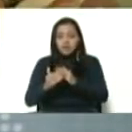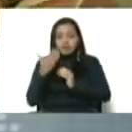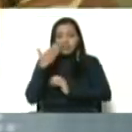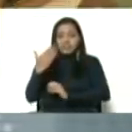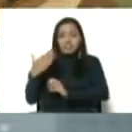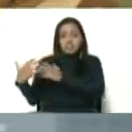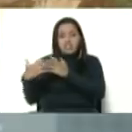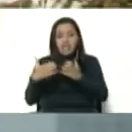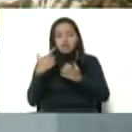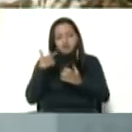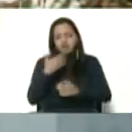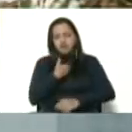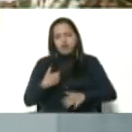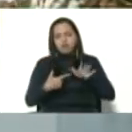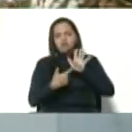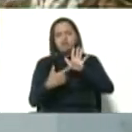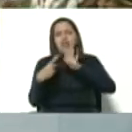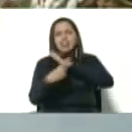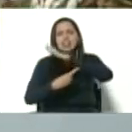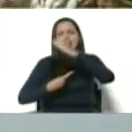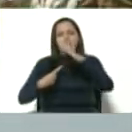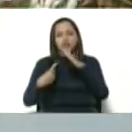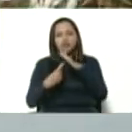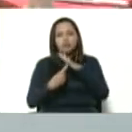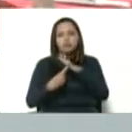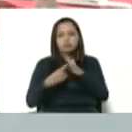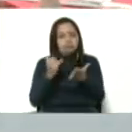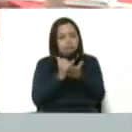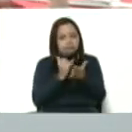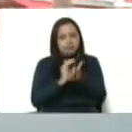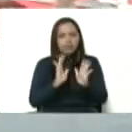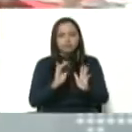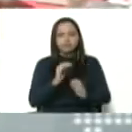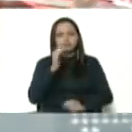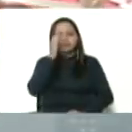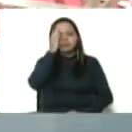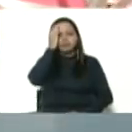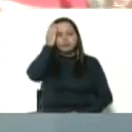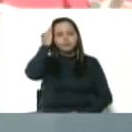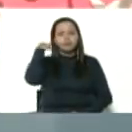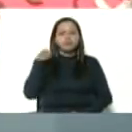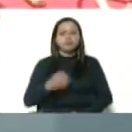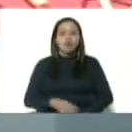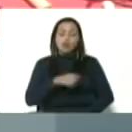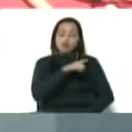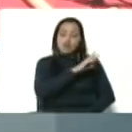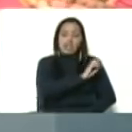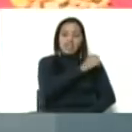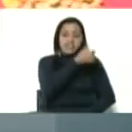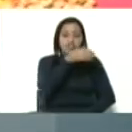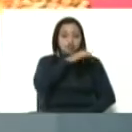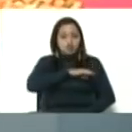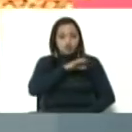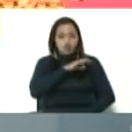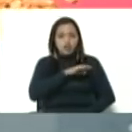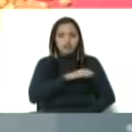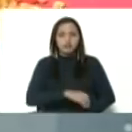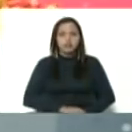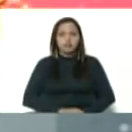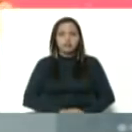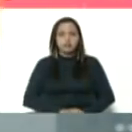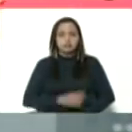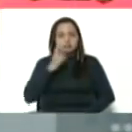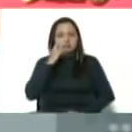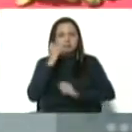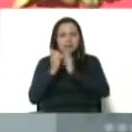mostrarles unos datos. Miren ustedes, Aristóbulo, tú que eres el jefe de lo social. Vamos a ver qué cámara me